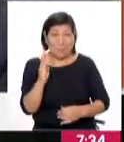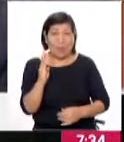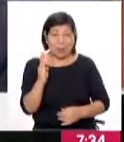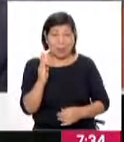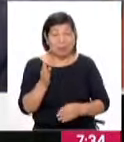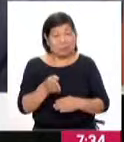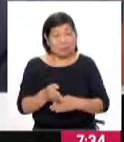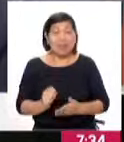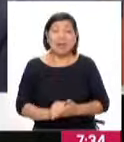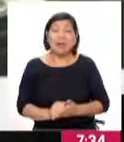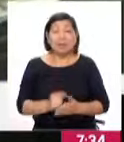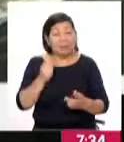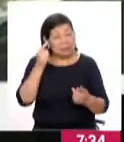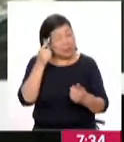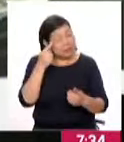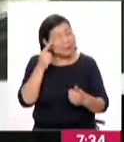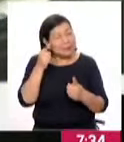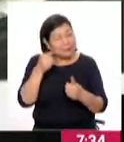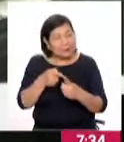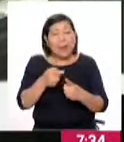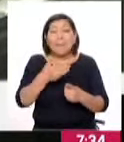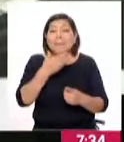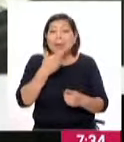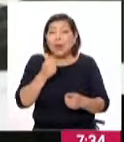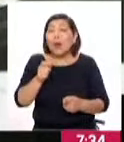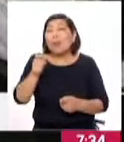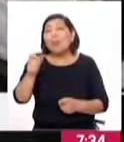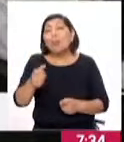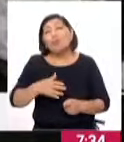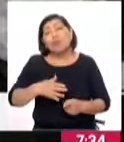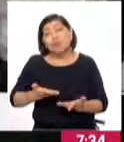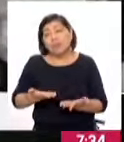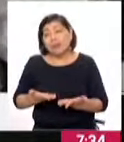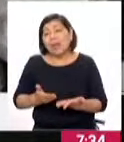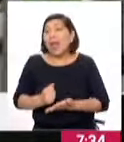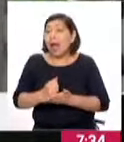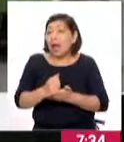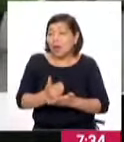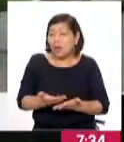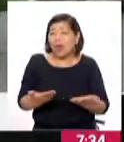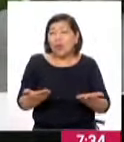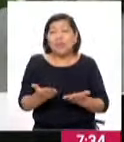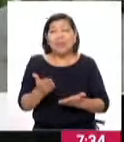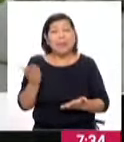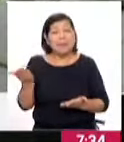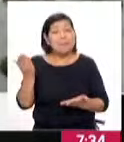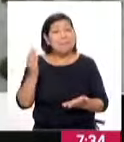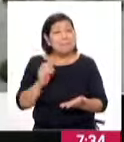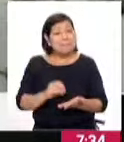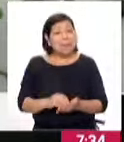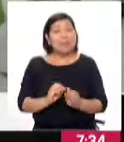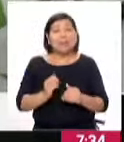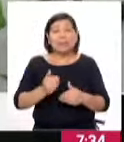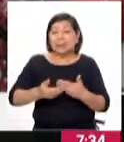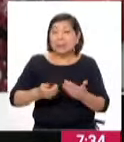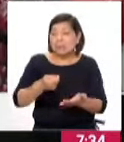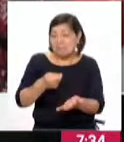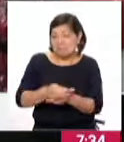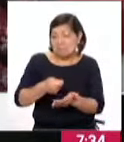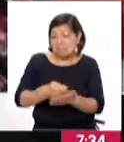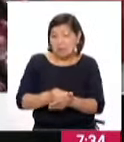atenderse. Es nuestro objetivo de darle una mejor atención y atender donde está la demanda. Por eso que nosotros promovamos